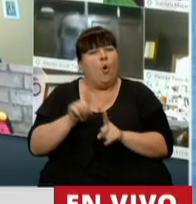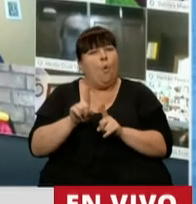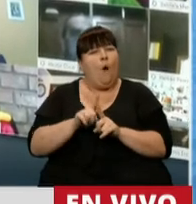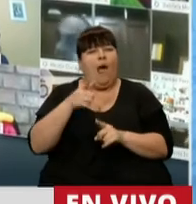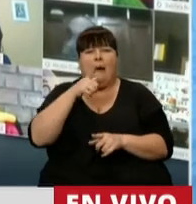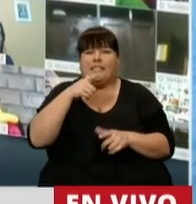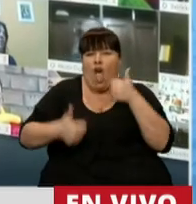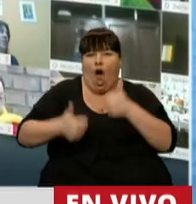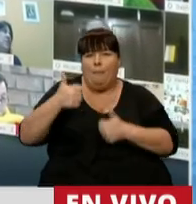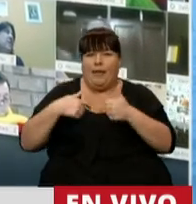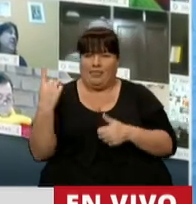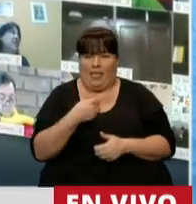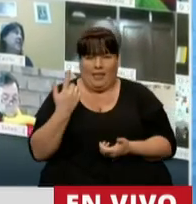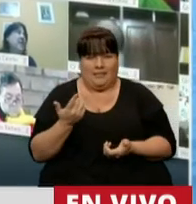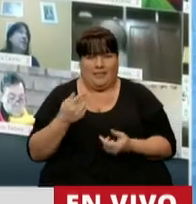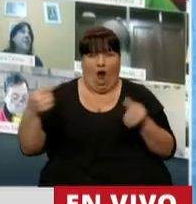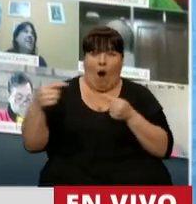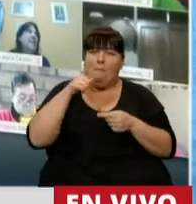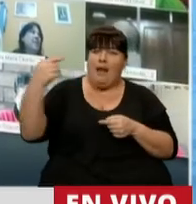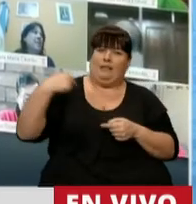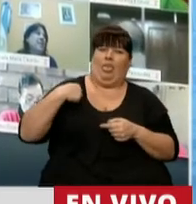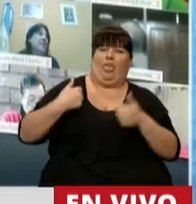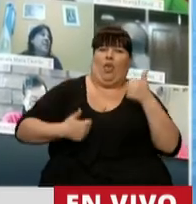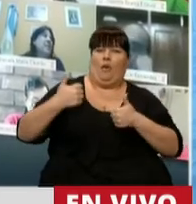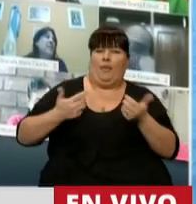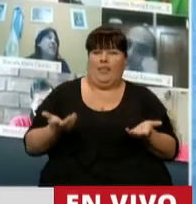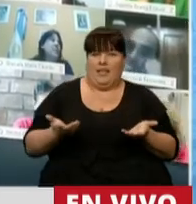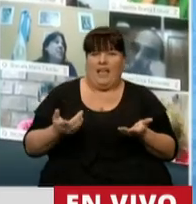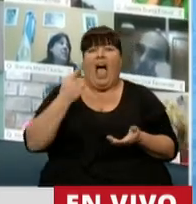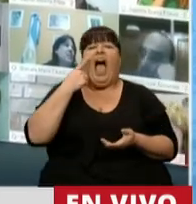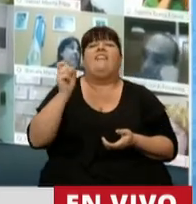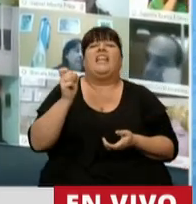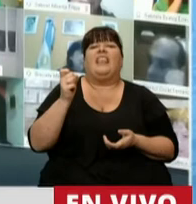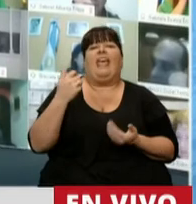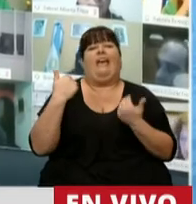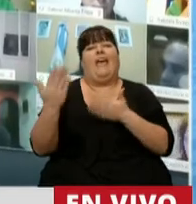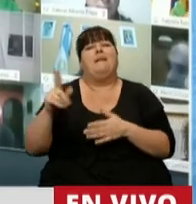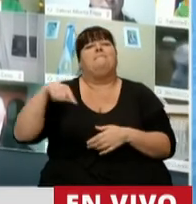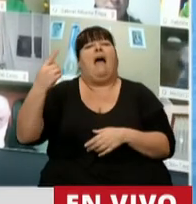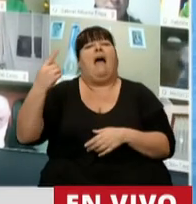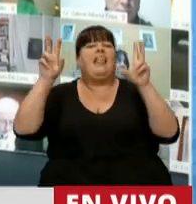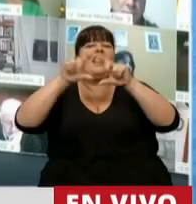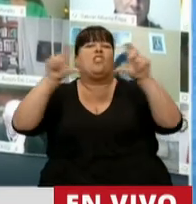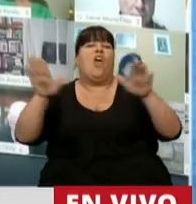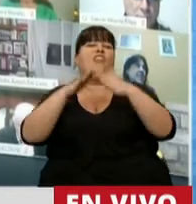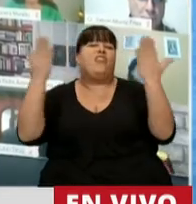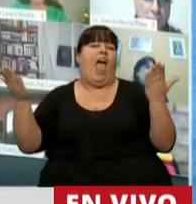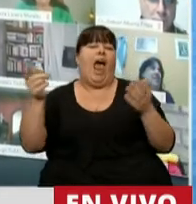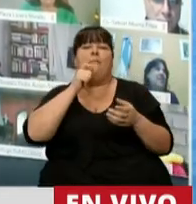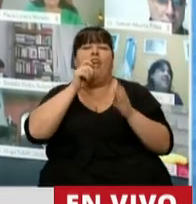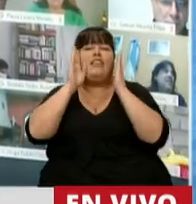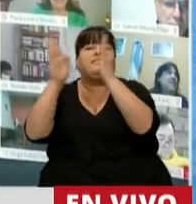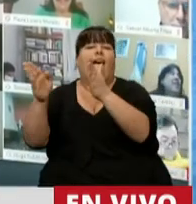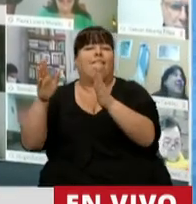competencia en la oposición a ver quién le da el título mañana a esos medios